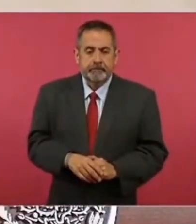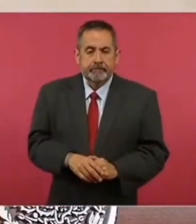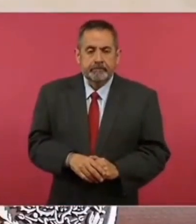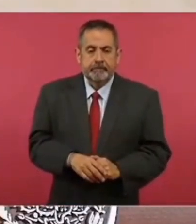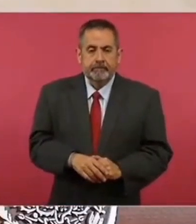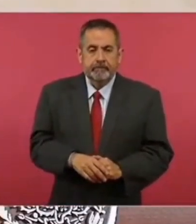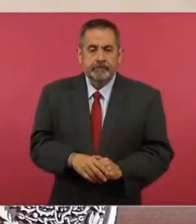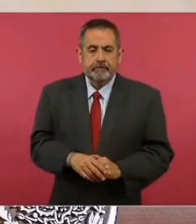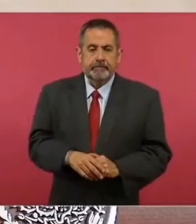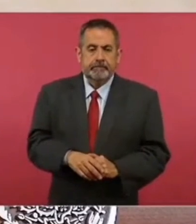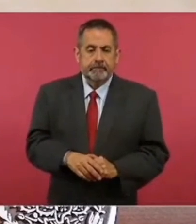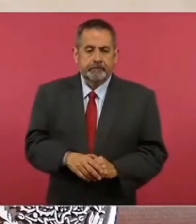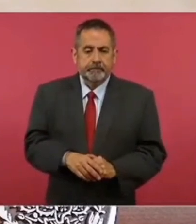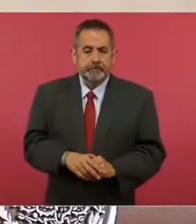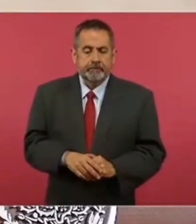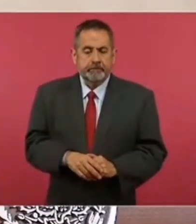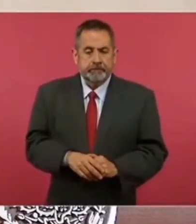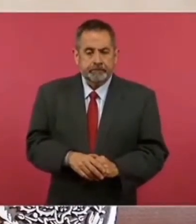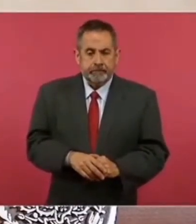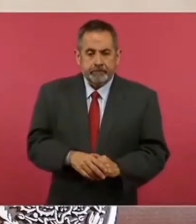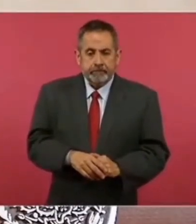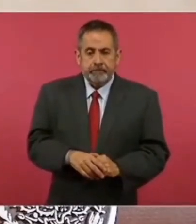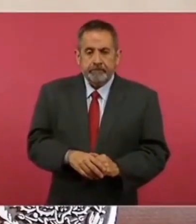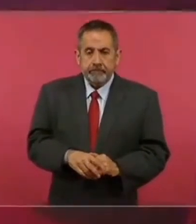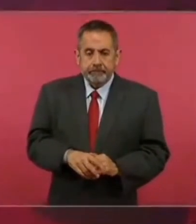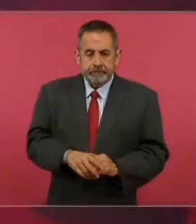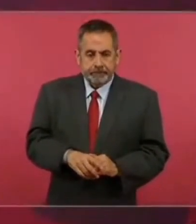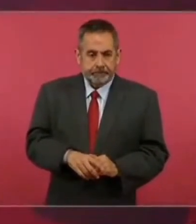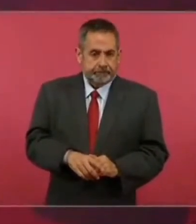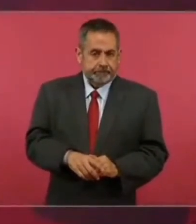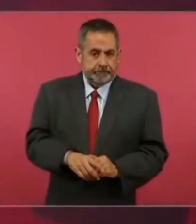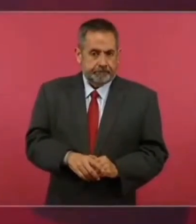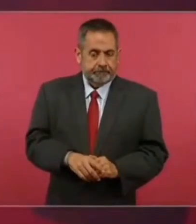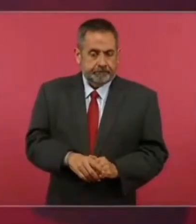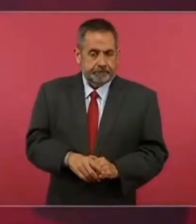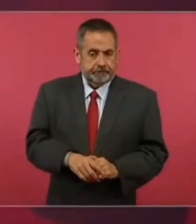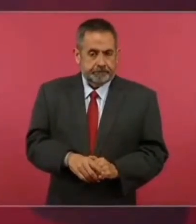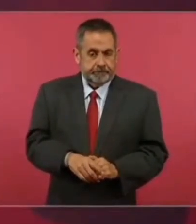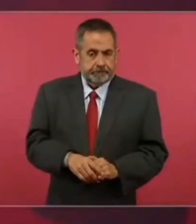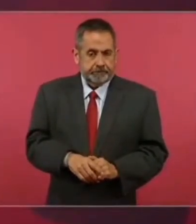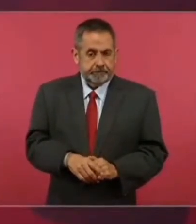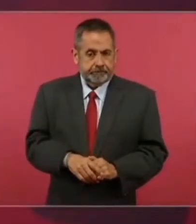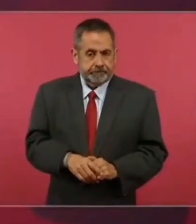no no este voy a